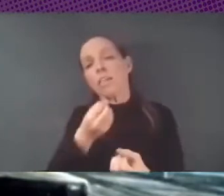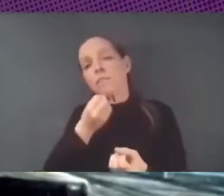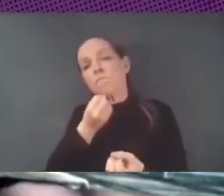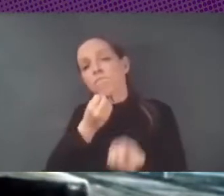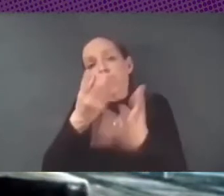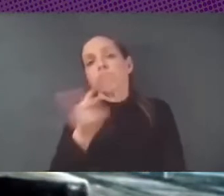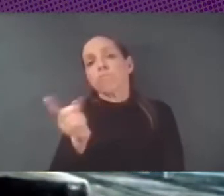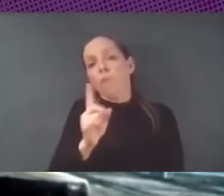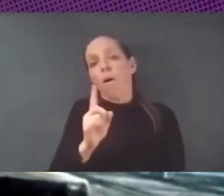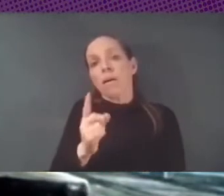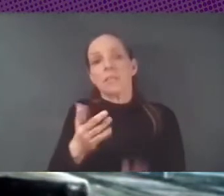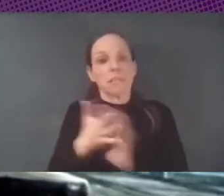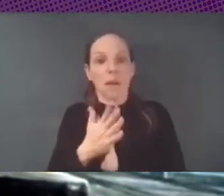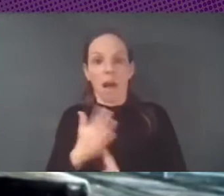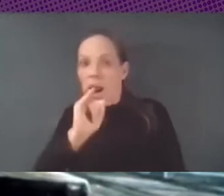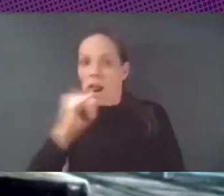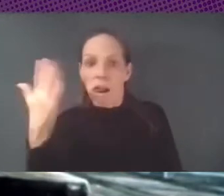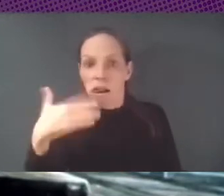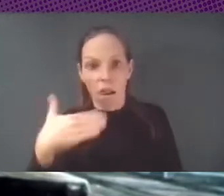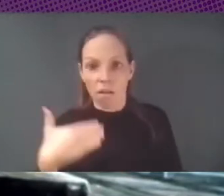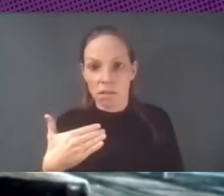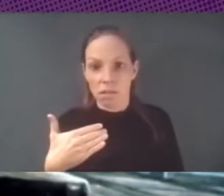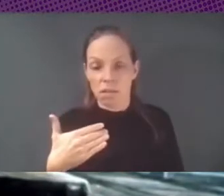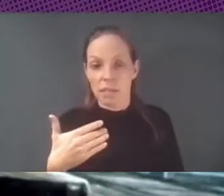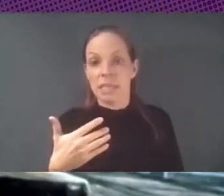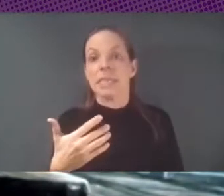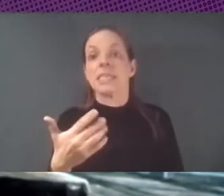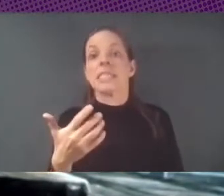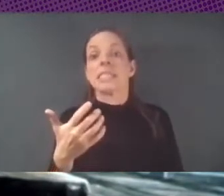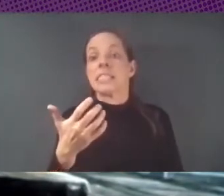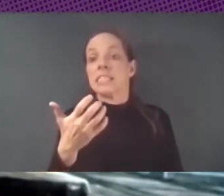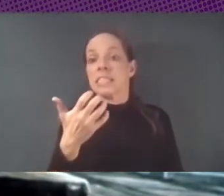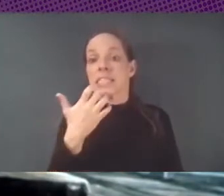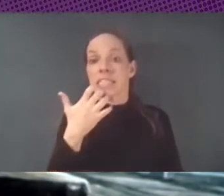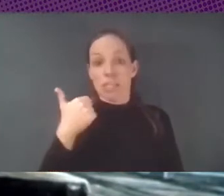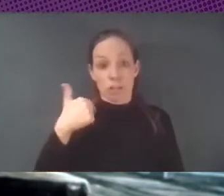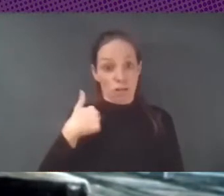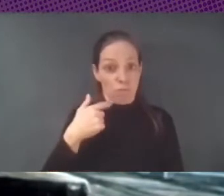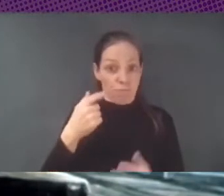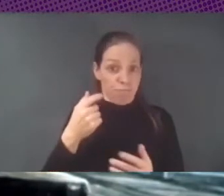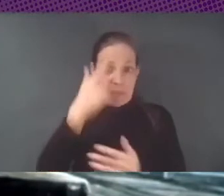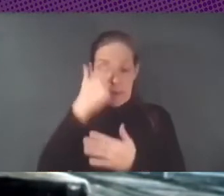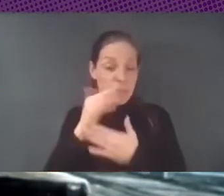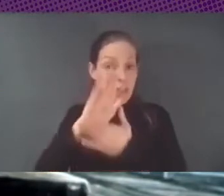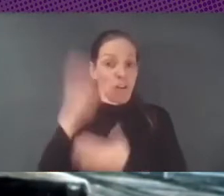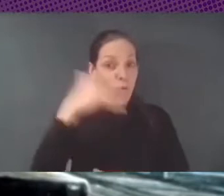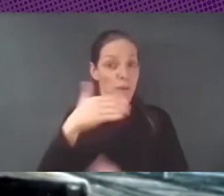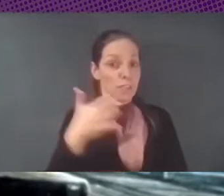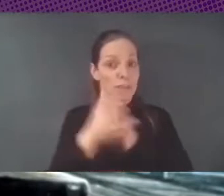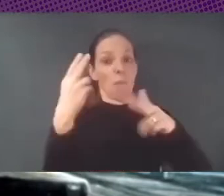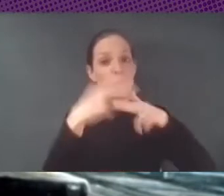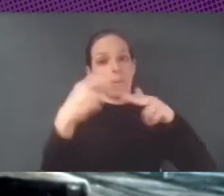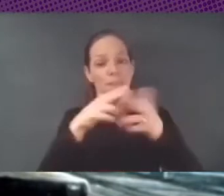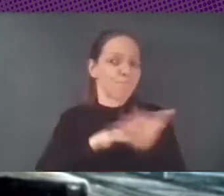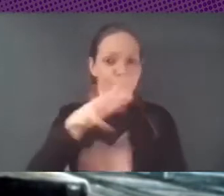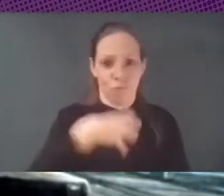y entonces no puedes incidir en ningún tipo de política si no te han contado y si no estás representado, también a través de los datos.